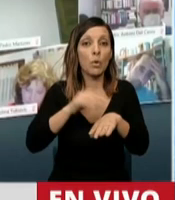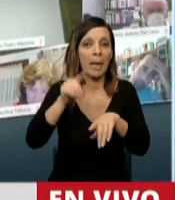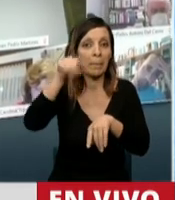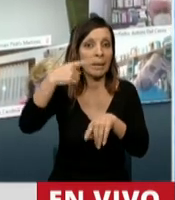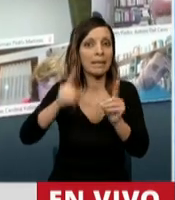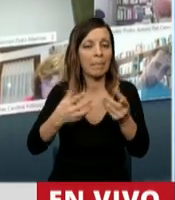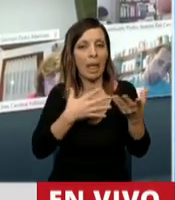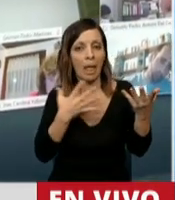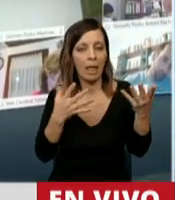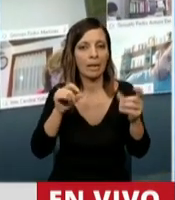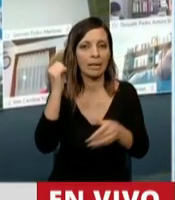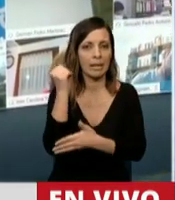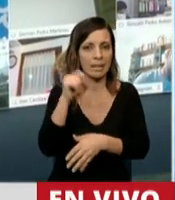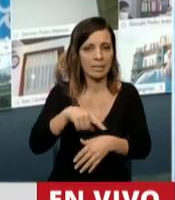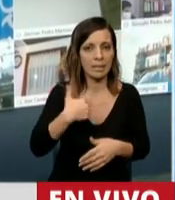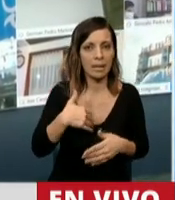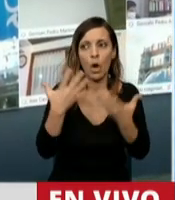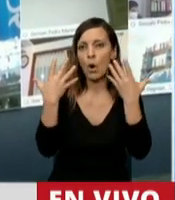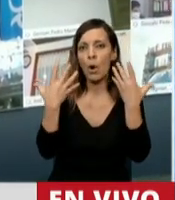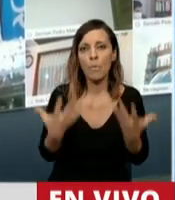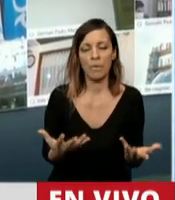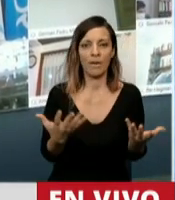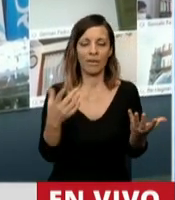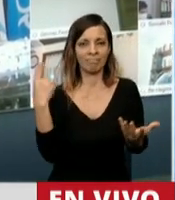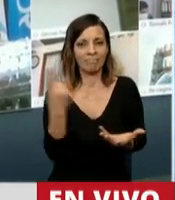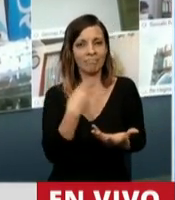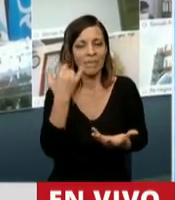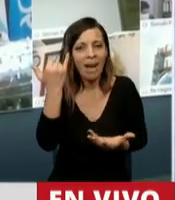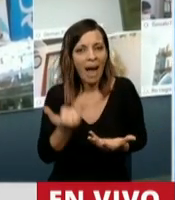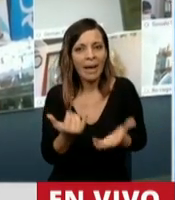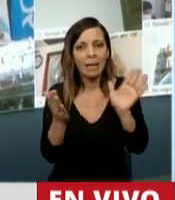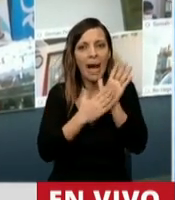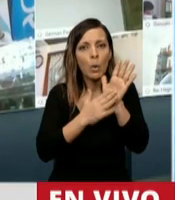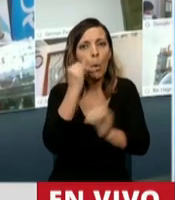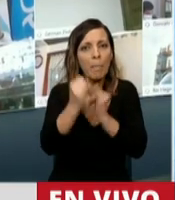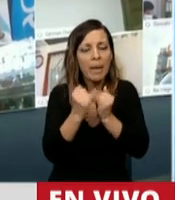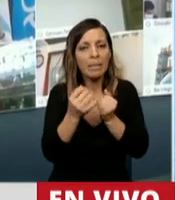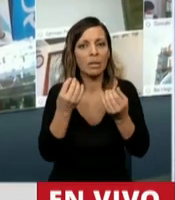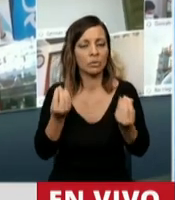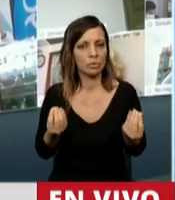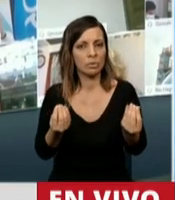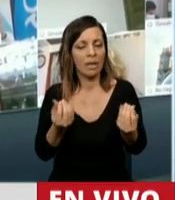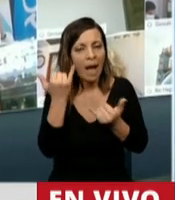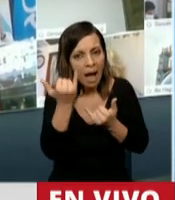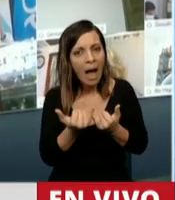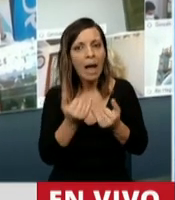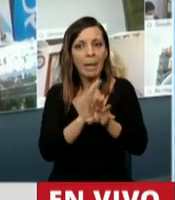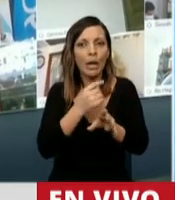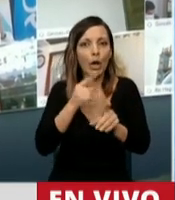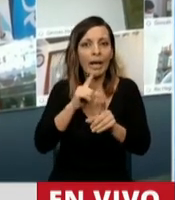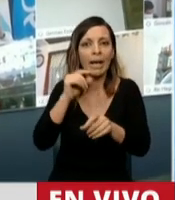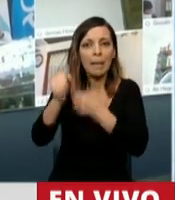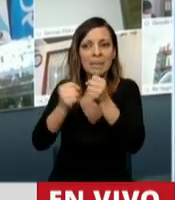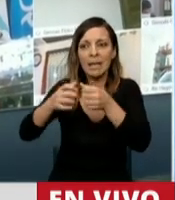Entonces, obviamente, ¿cómo no vamos a tener elementos de caducidad para evitar que grandes